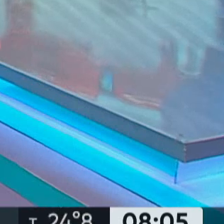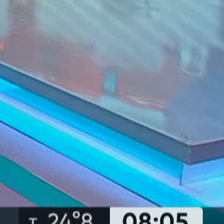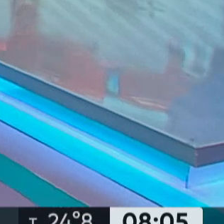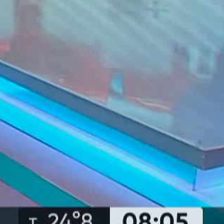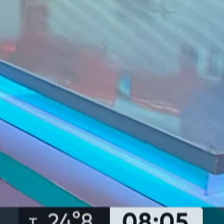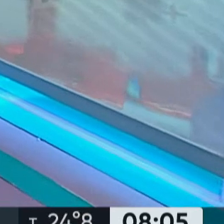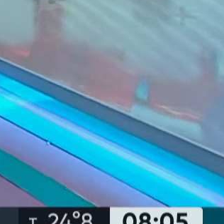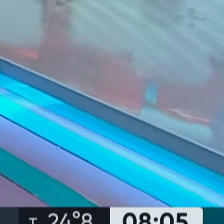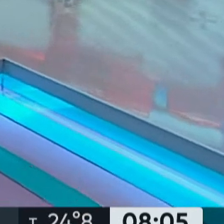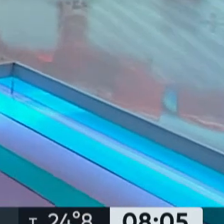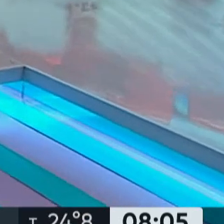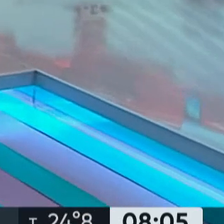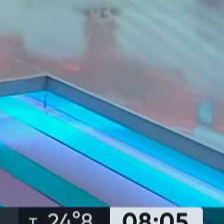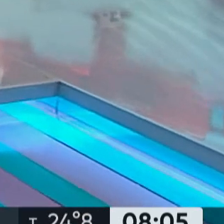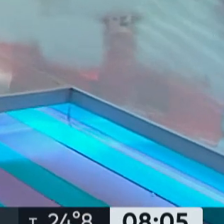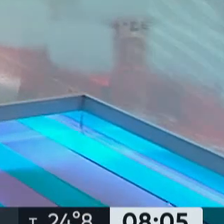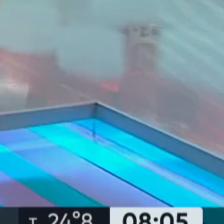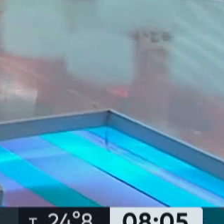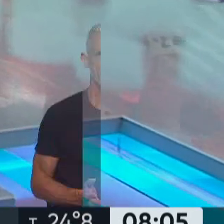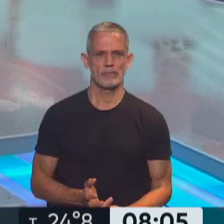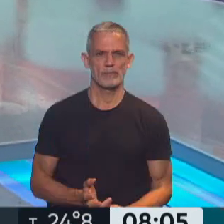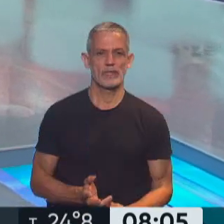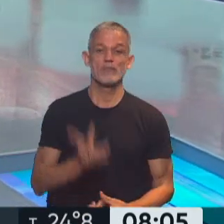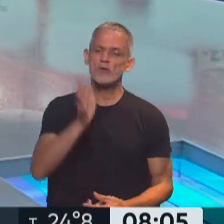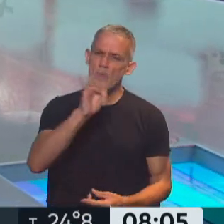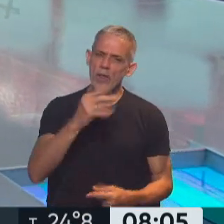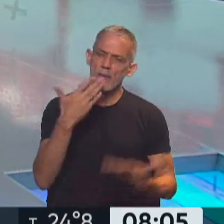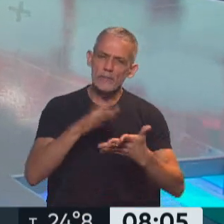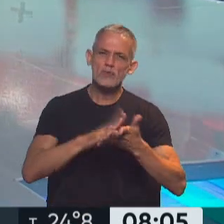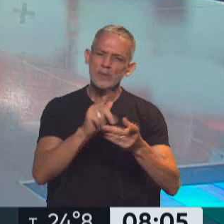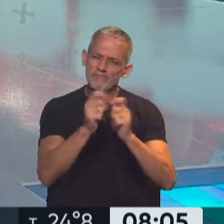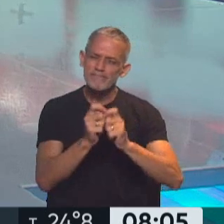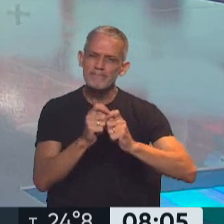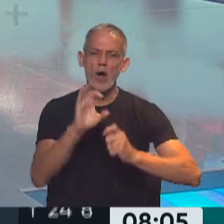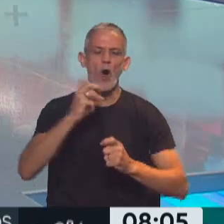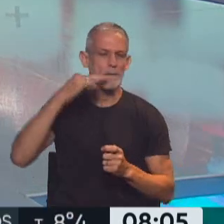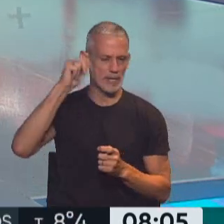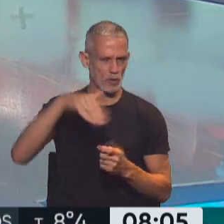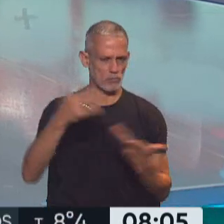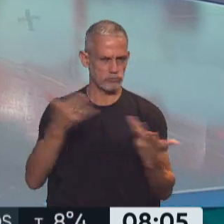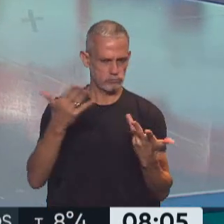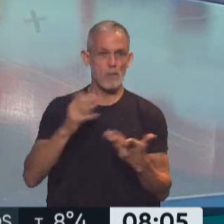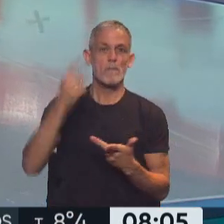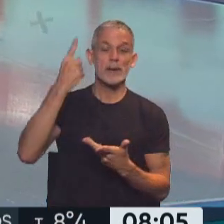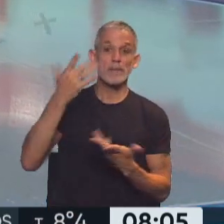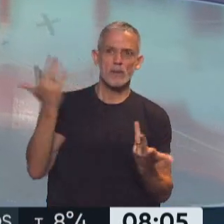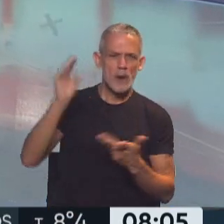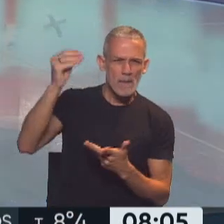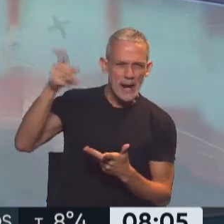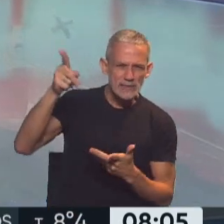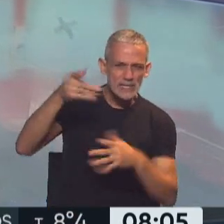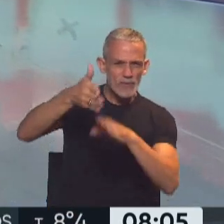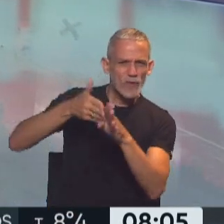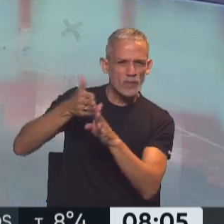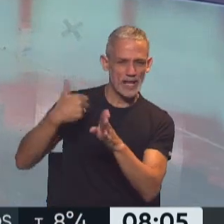Bueno, venimos hablando durante todos estos días de la variante Omicron. Primero nos alarmamos con la aparición de los primeros casos en Brasil, en la